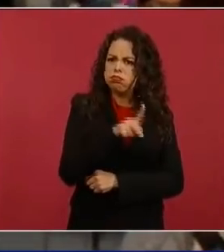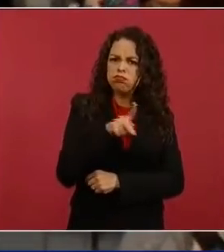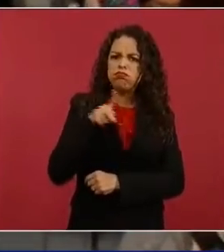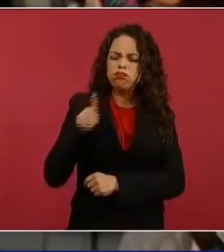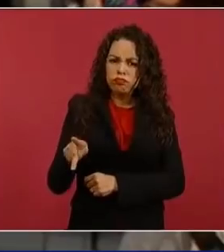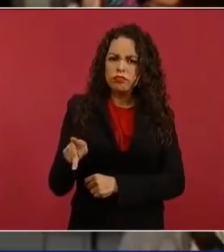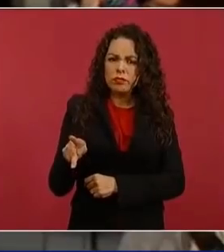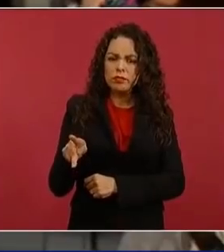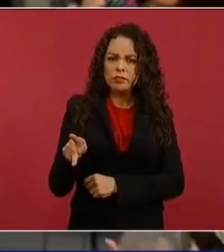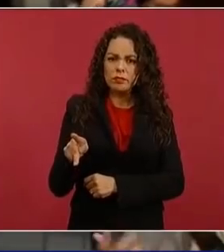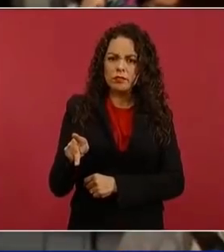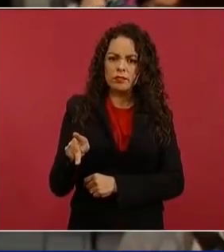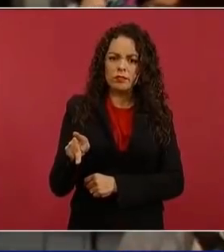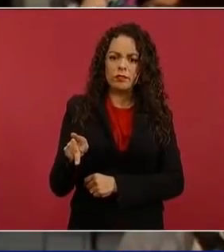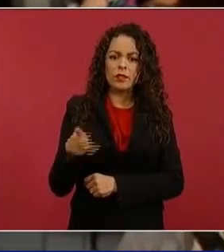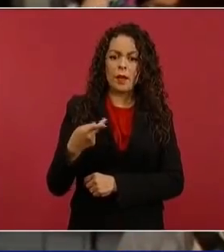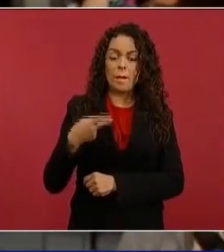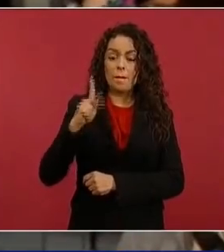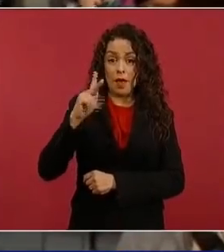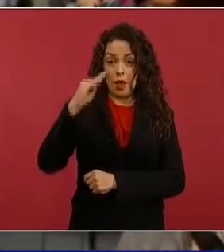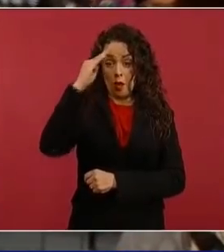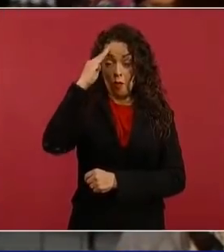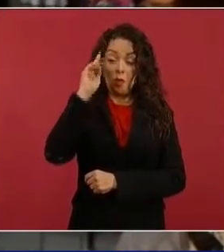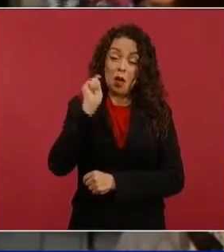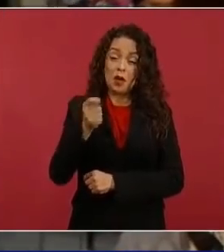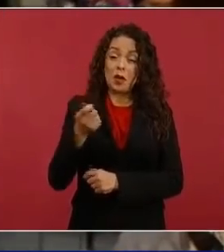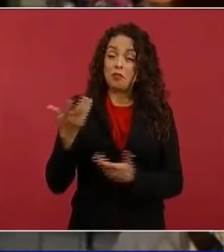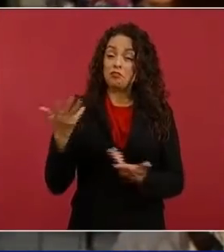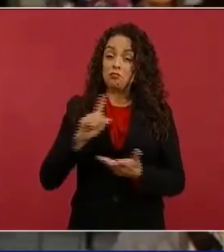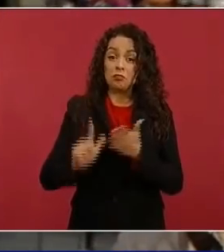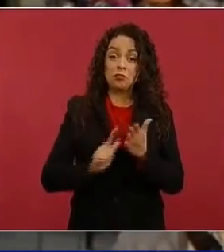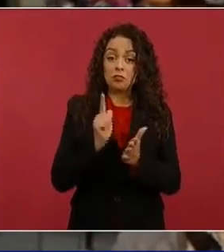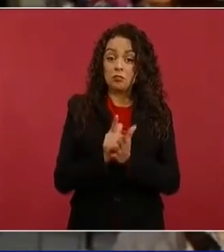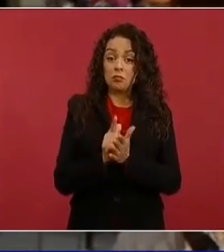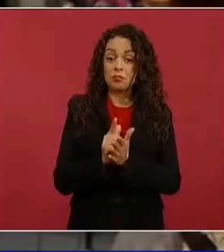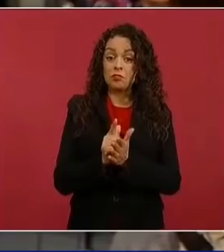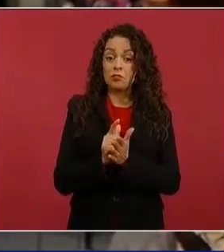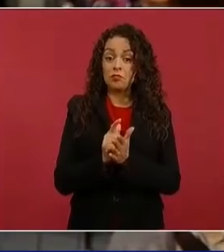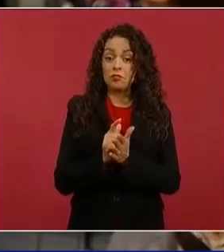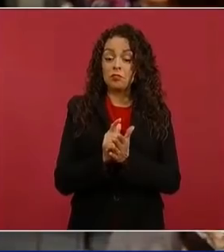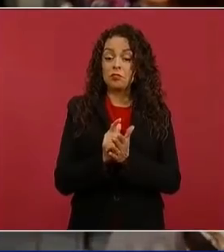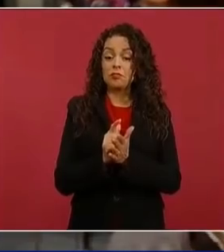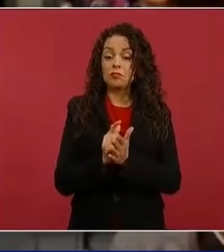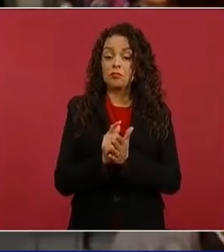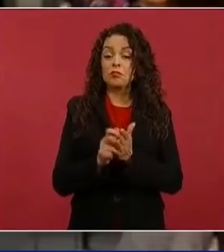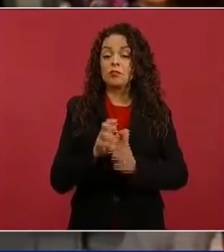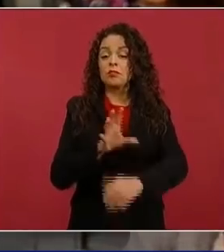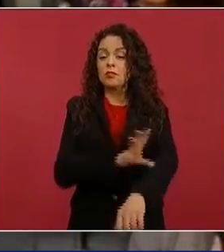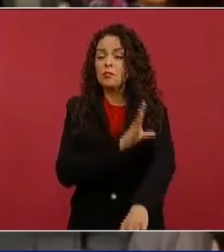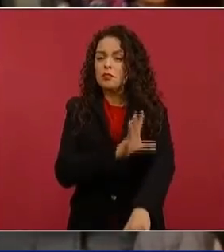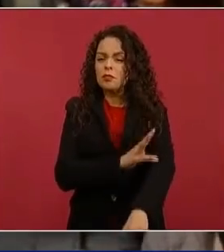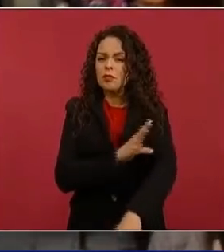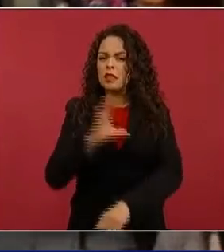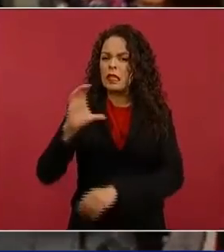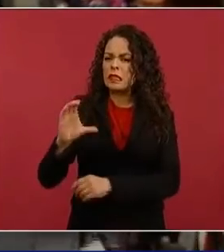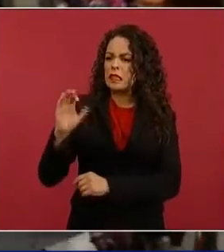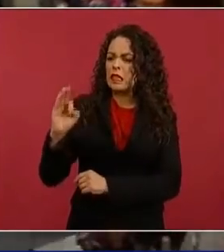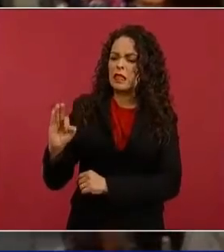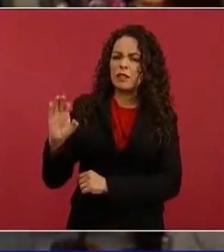considera que la reforma eléctrica, pues la Comisión Federal de Electricidad tiene que